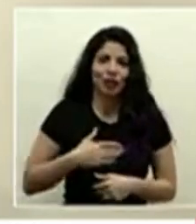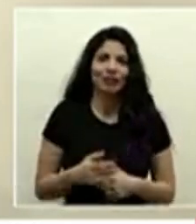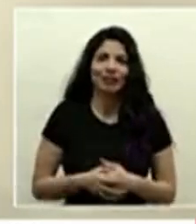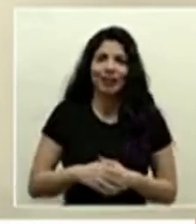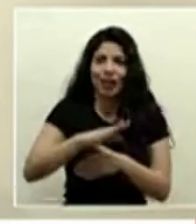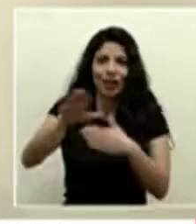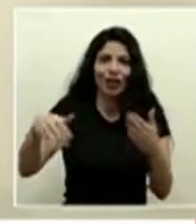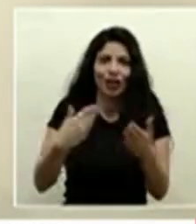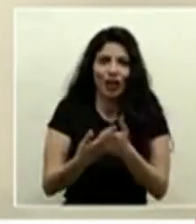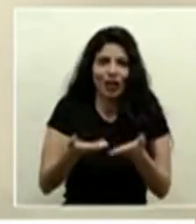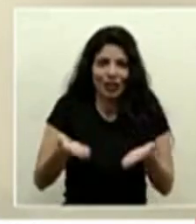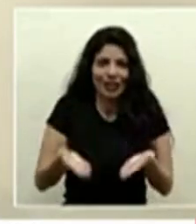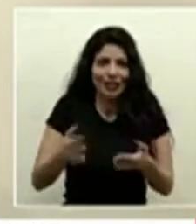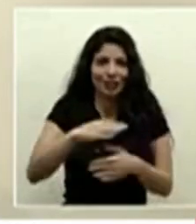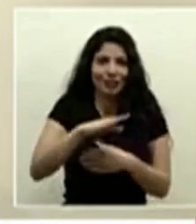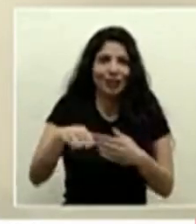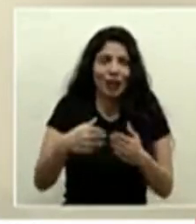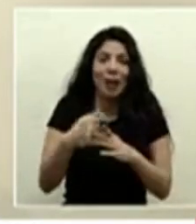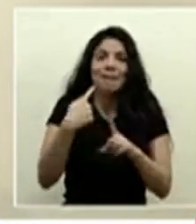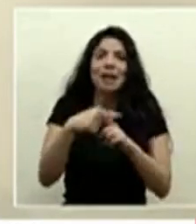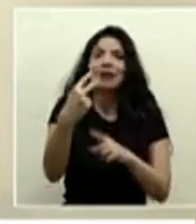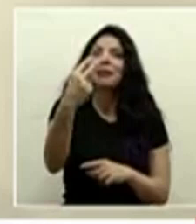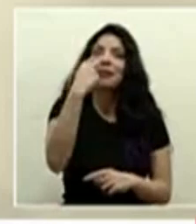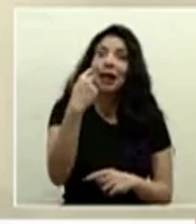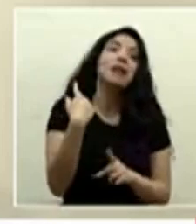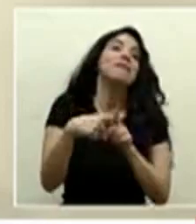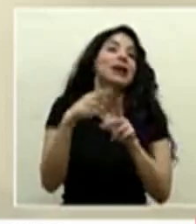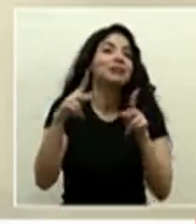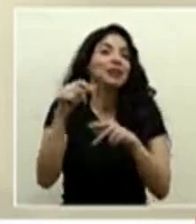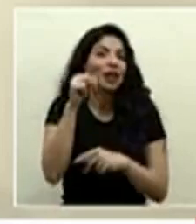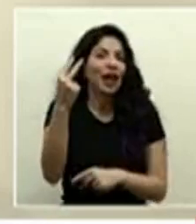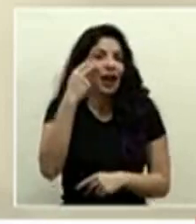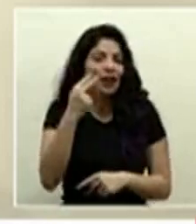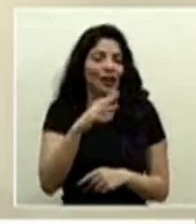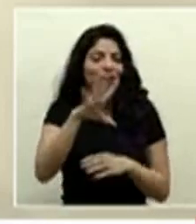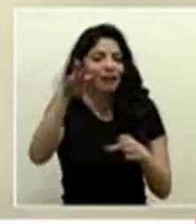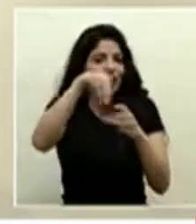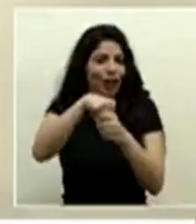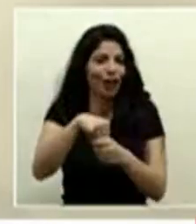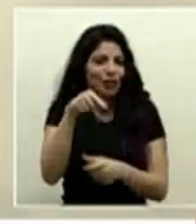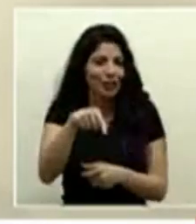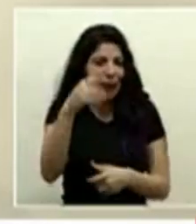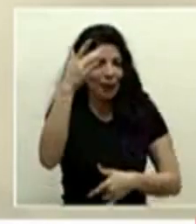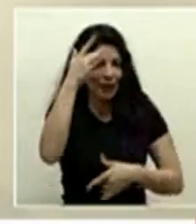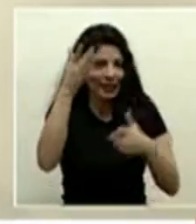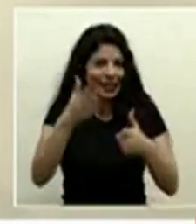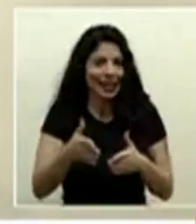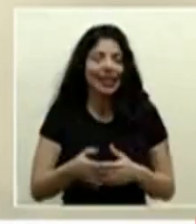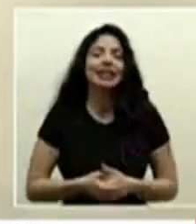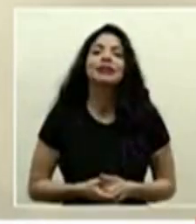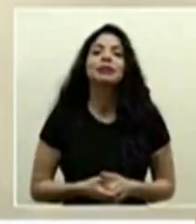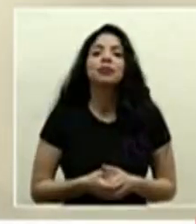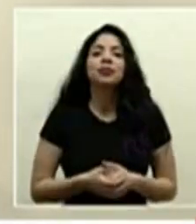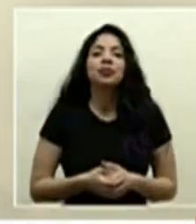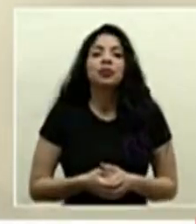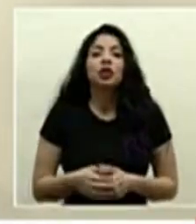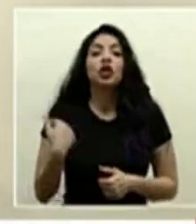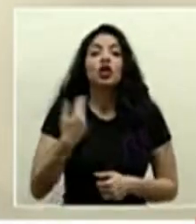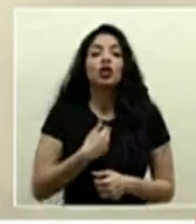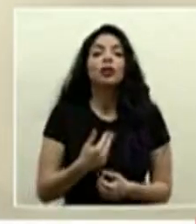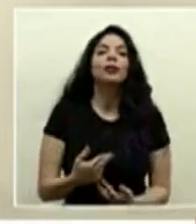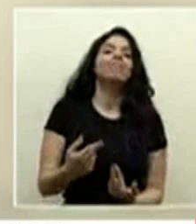que todos los que estamos acá en este salón y los que están viendo y los que no están viendo aquí estamos todos estamos con la